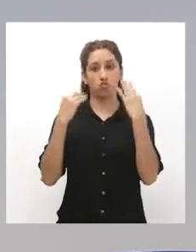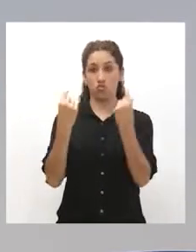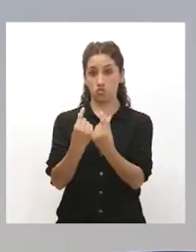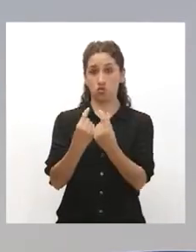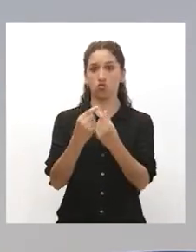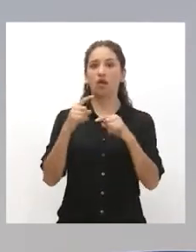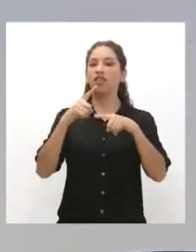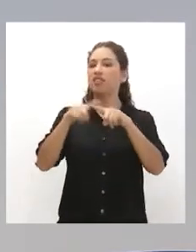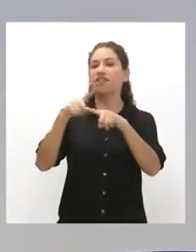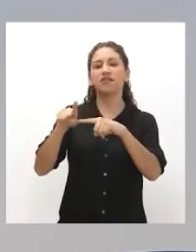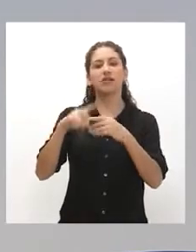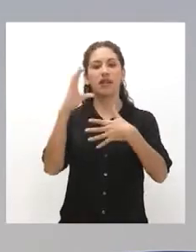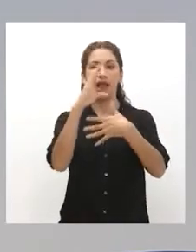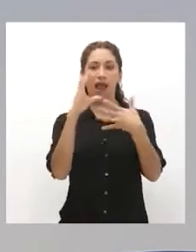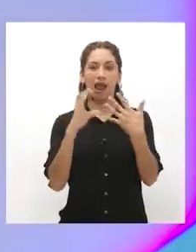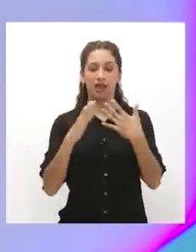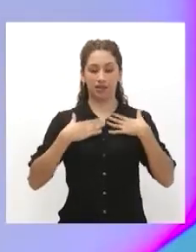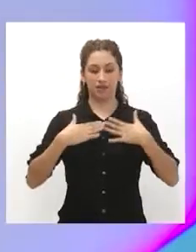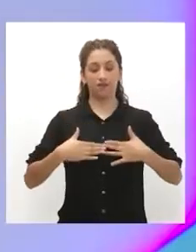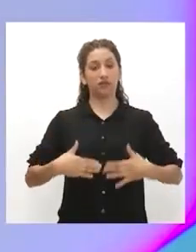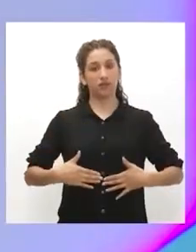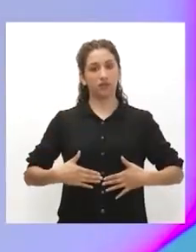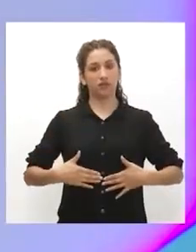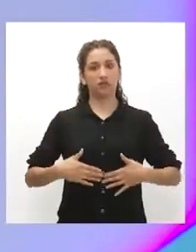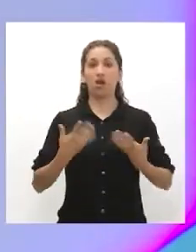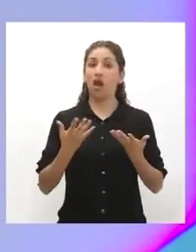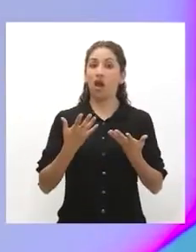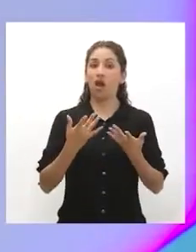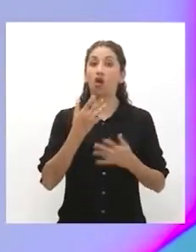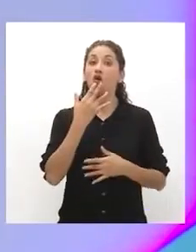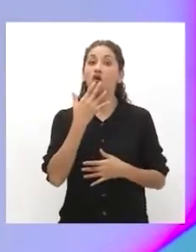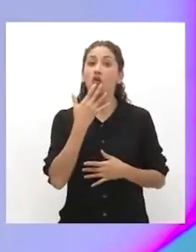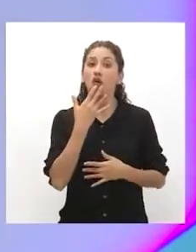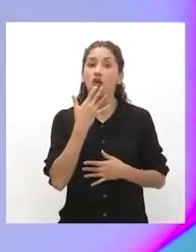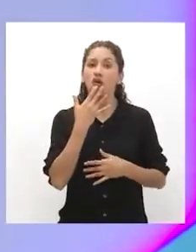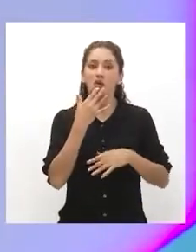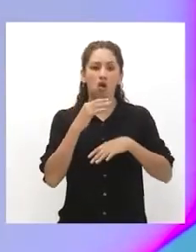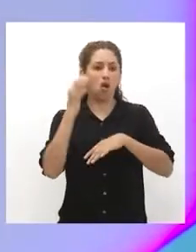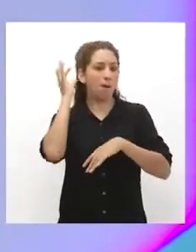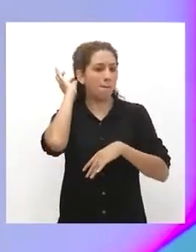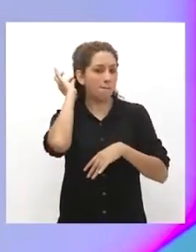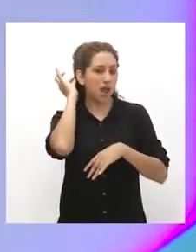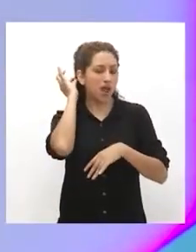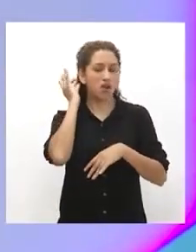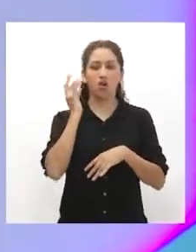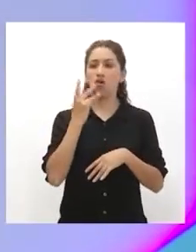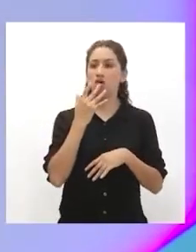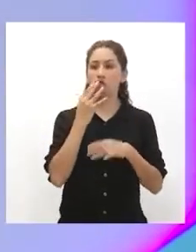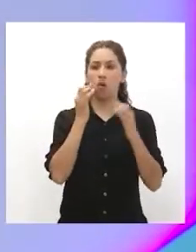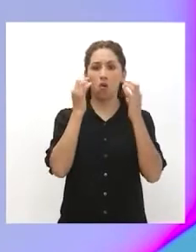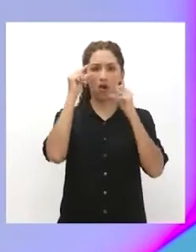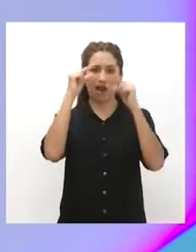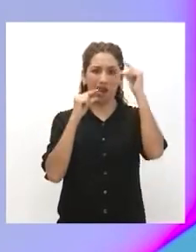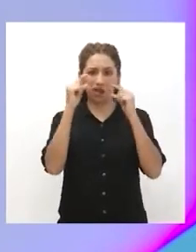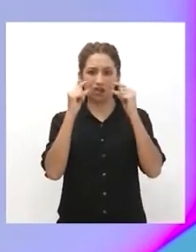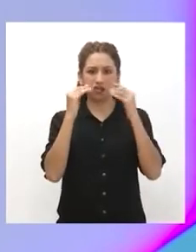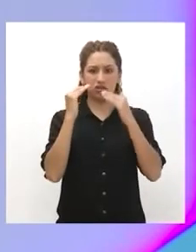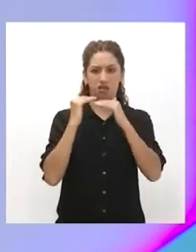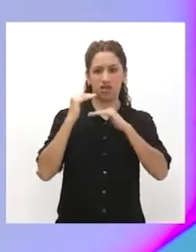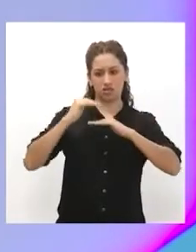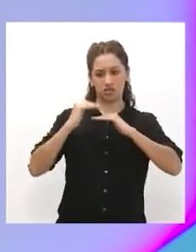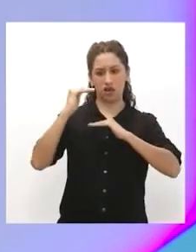motivado por las características físicas. O sea, el color y tipo de piel o pelo, facciones,